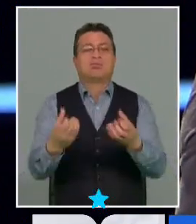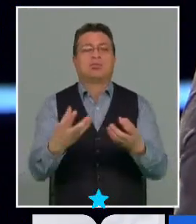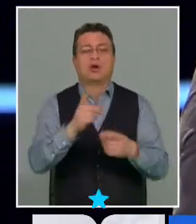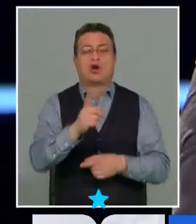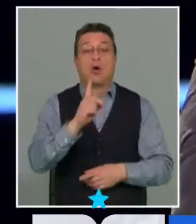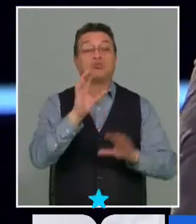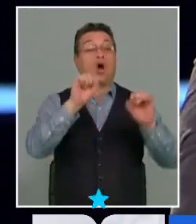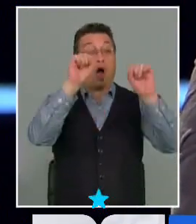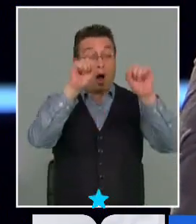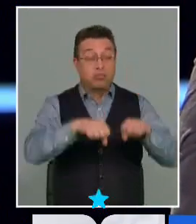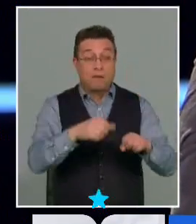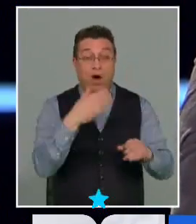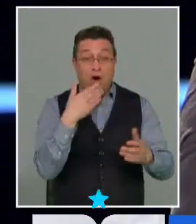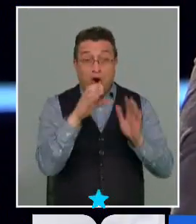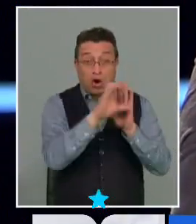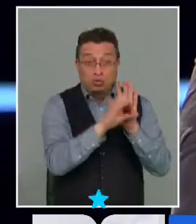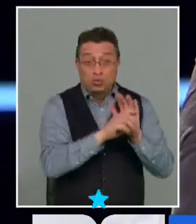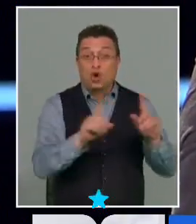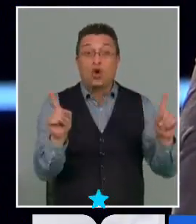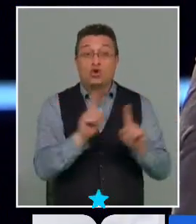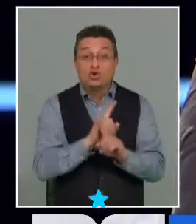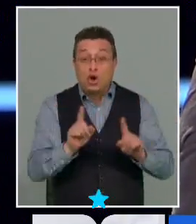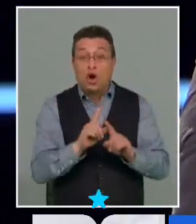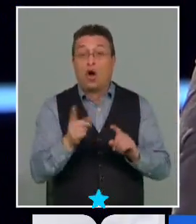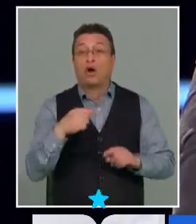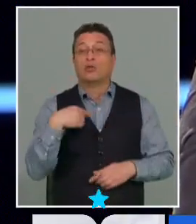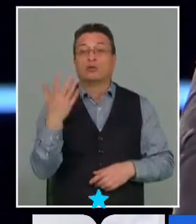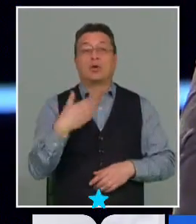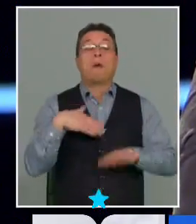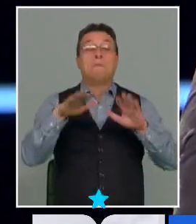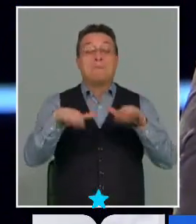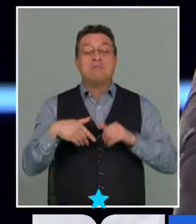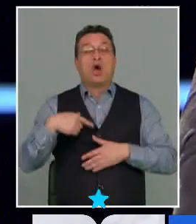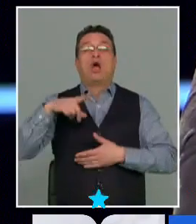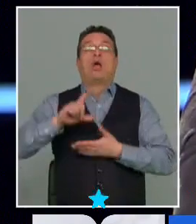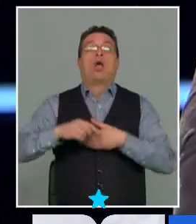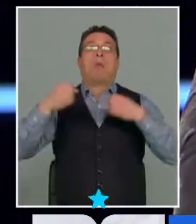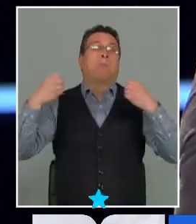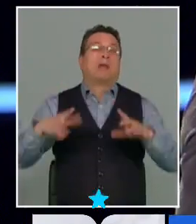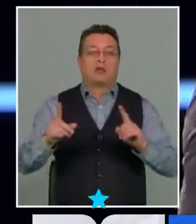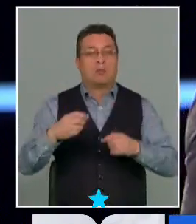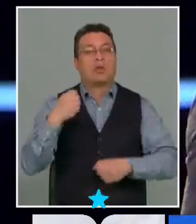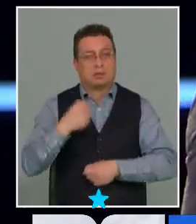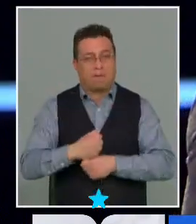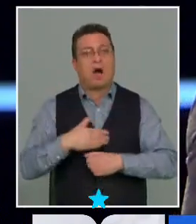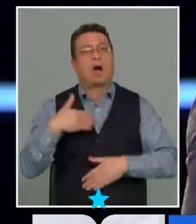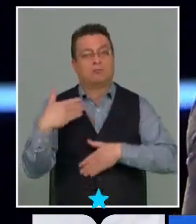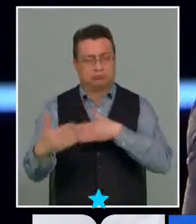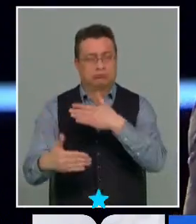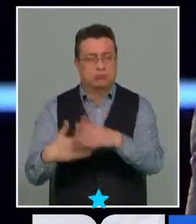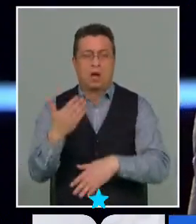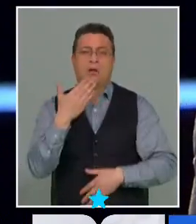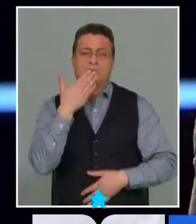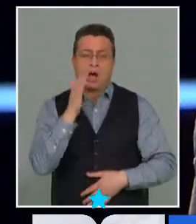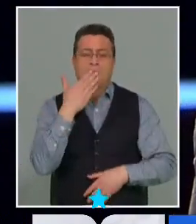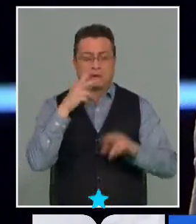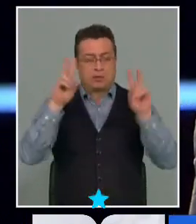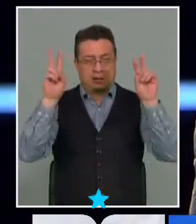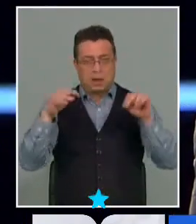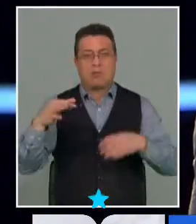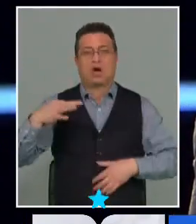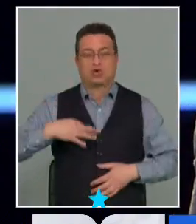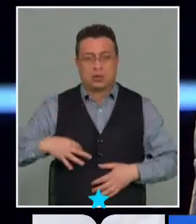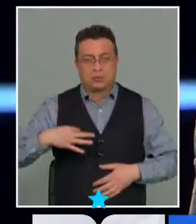de que si no se aprueba esta propuesta de nueva constitución no vamos a quedar donde estamos se va a trabajar y ojalá se trabaje con expertos en la materia con la